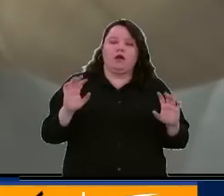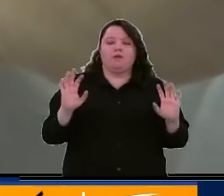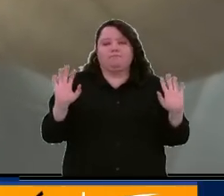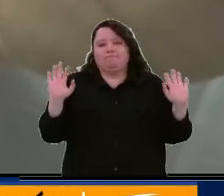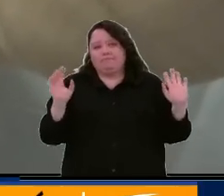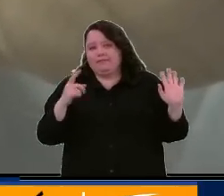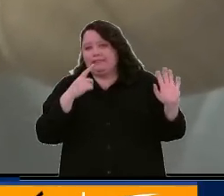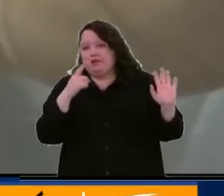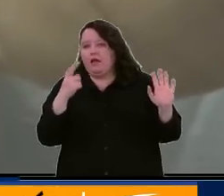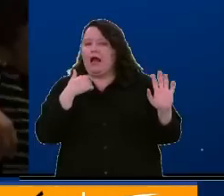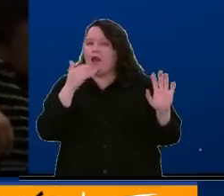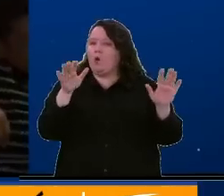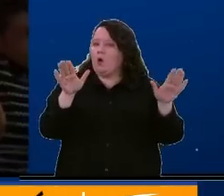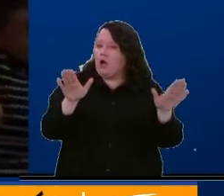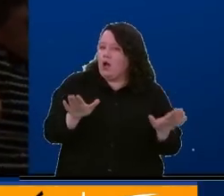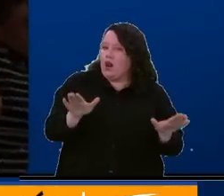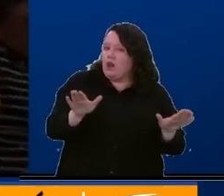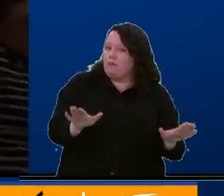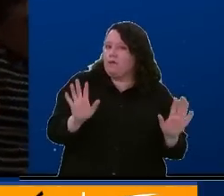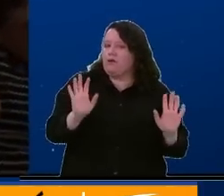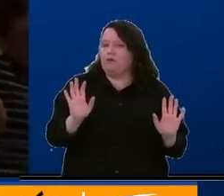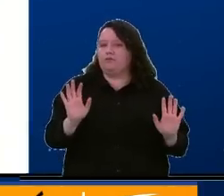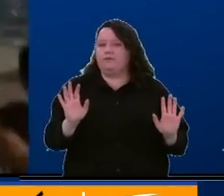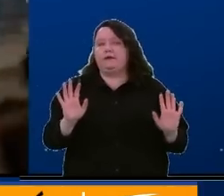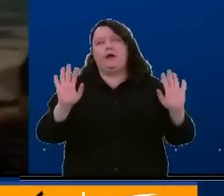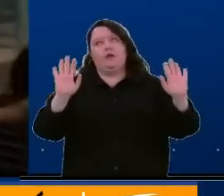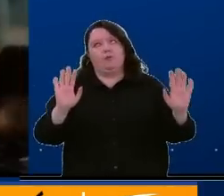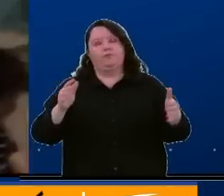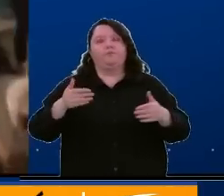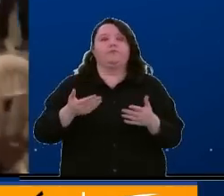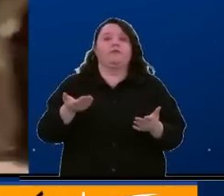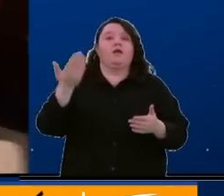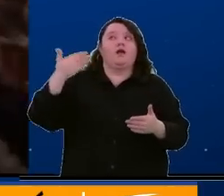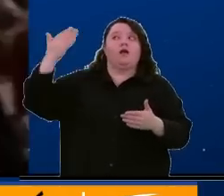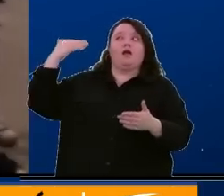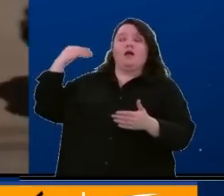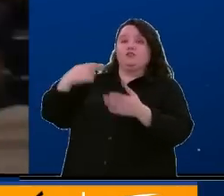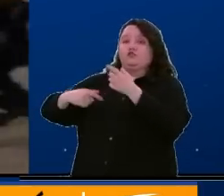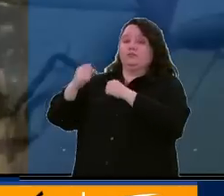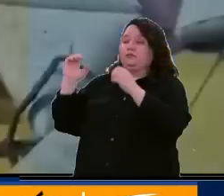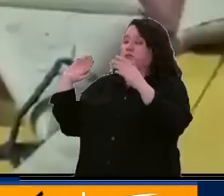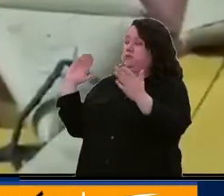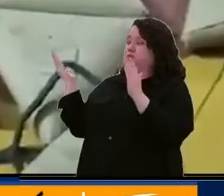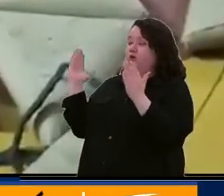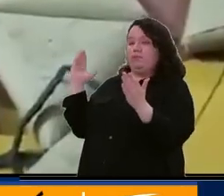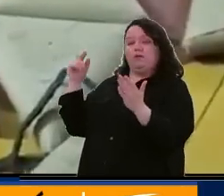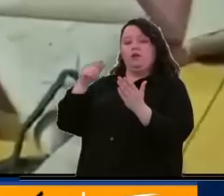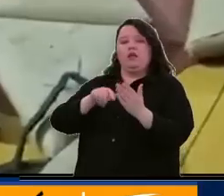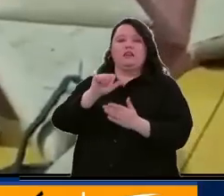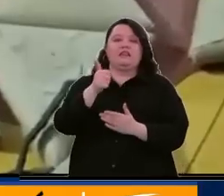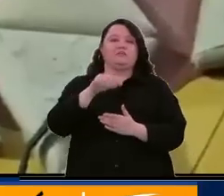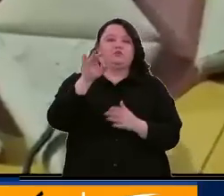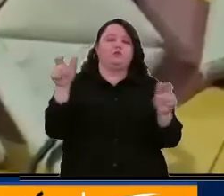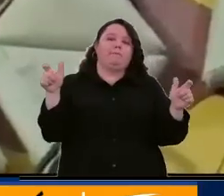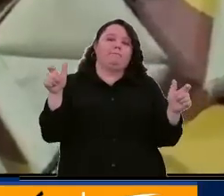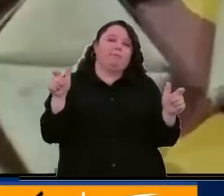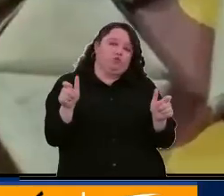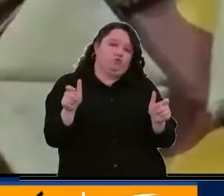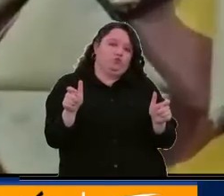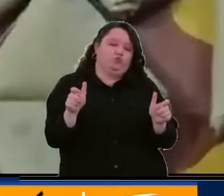expresión, poco más calmado, el caso? Comparado contra el año inmediatamente anterior, tenemos alrededor de un 10% menos de casos.